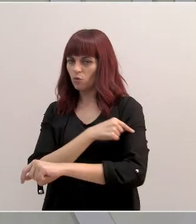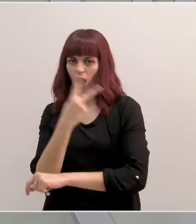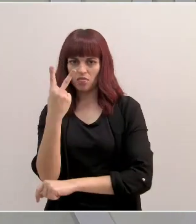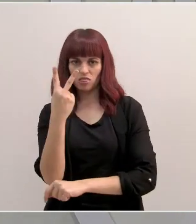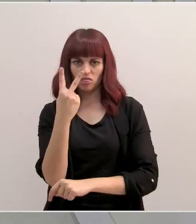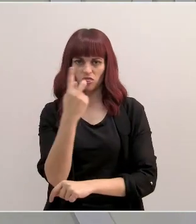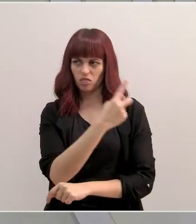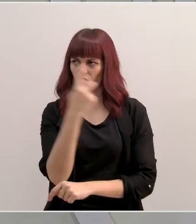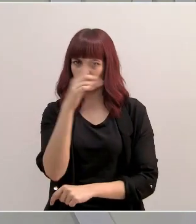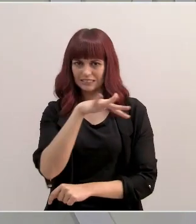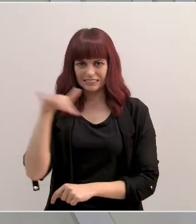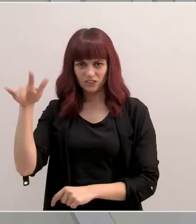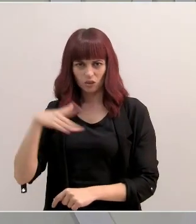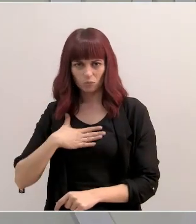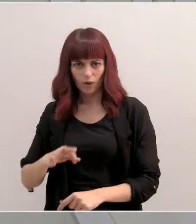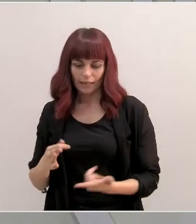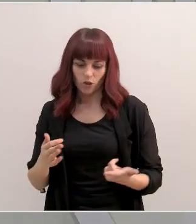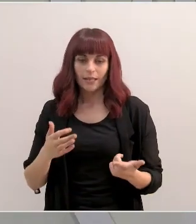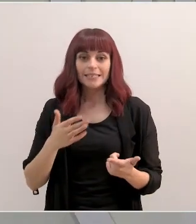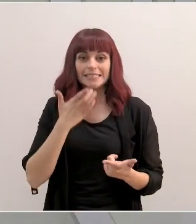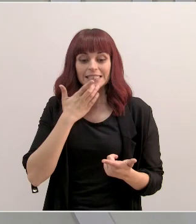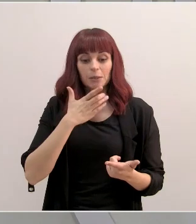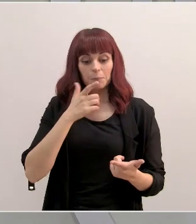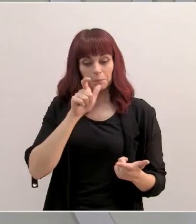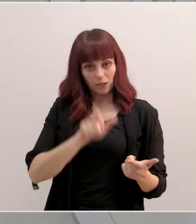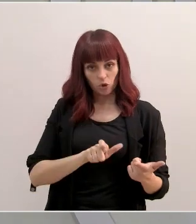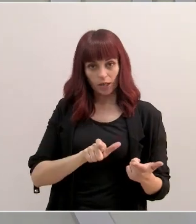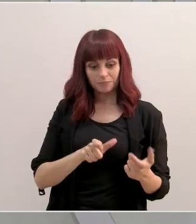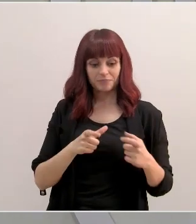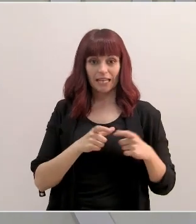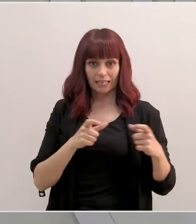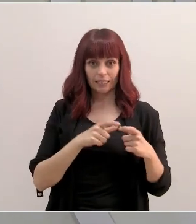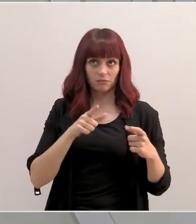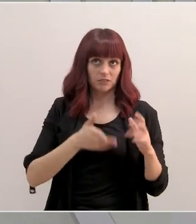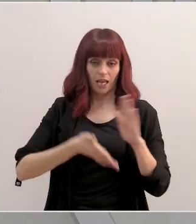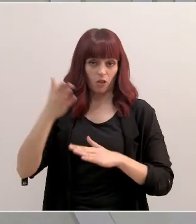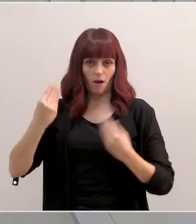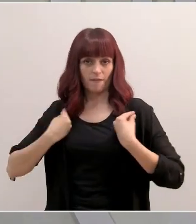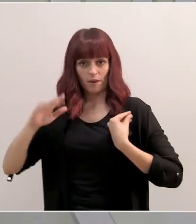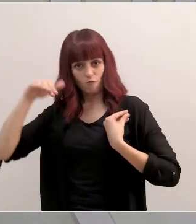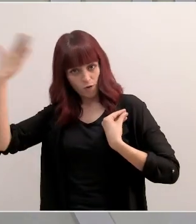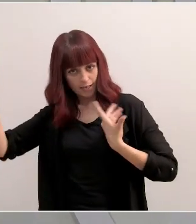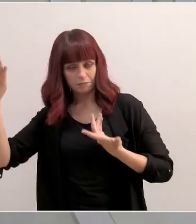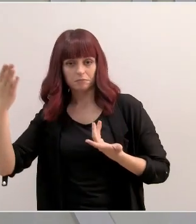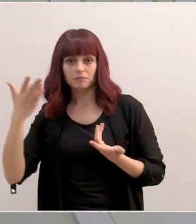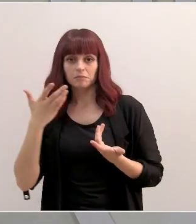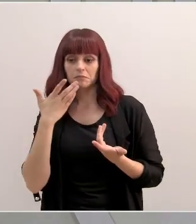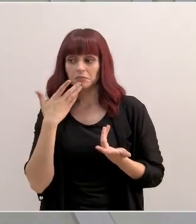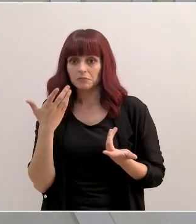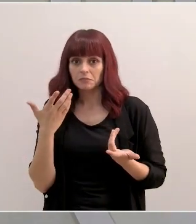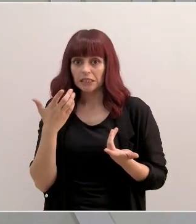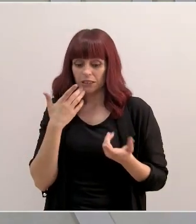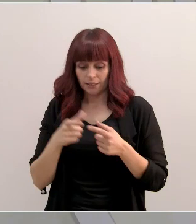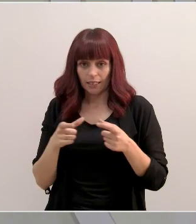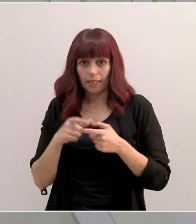por tanto, estamos definiendo que aquella persona desplazada con tarjeta sanitaria no hay ningún problema. Aquella persona que, lógicamente, no está identificada